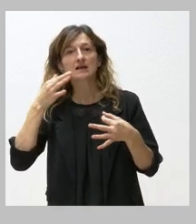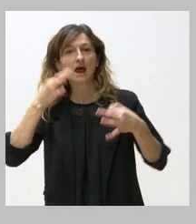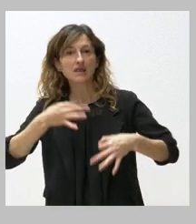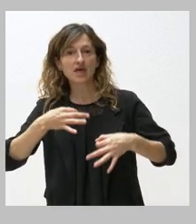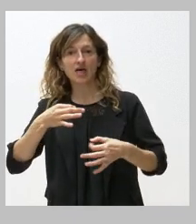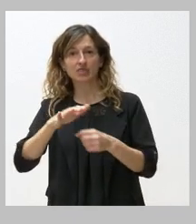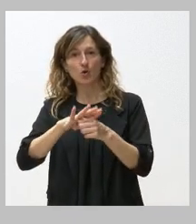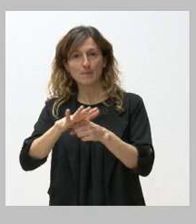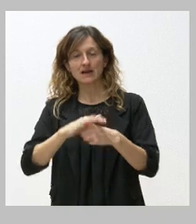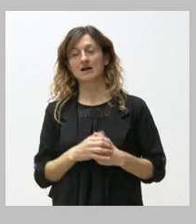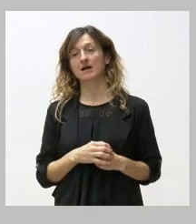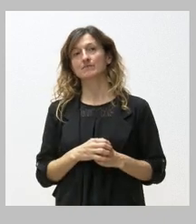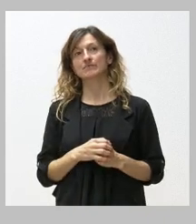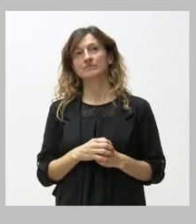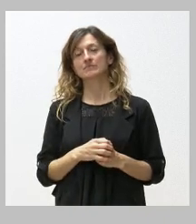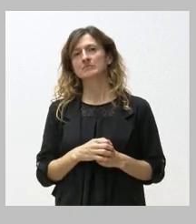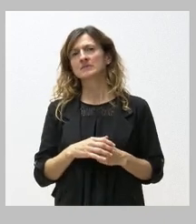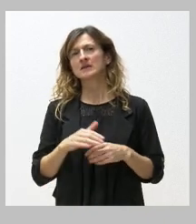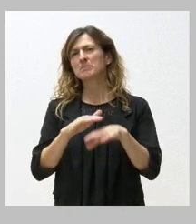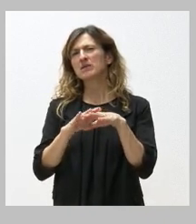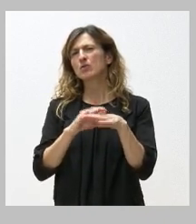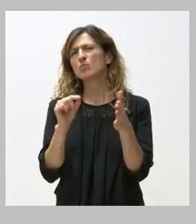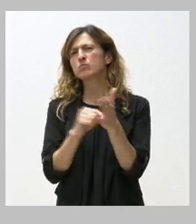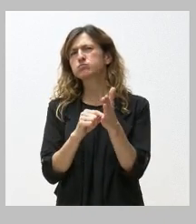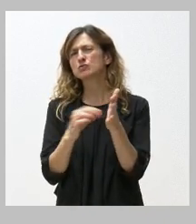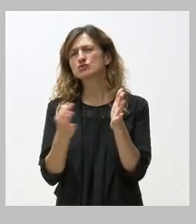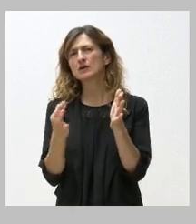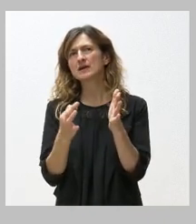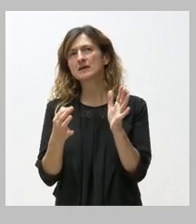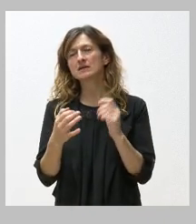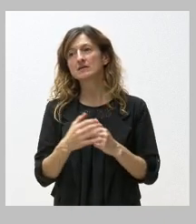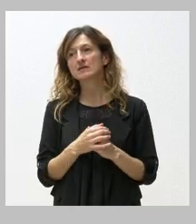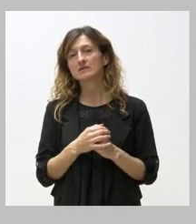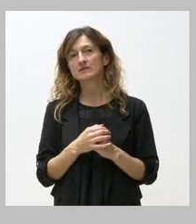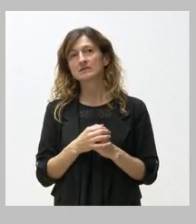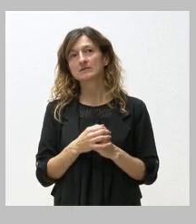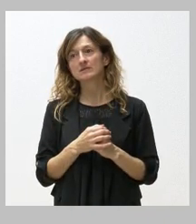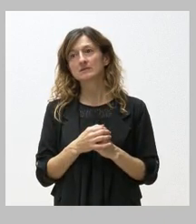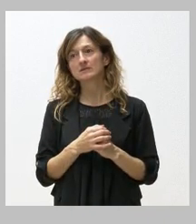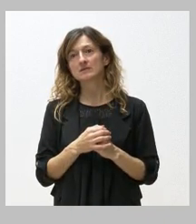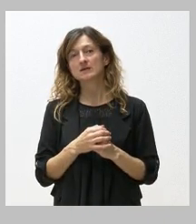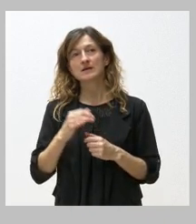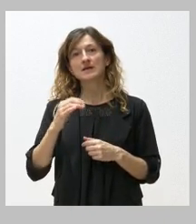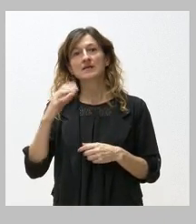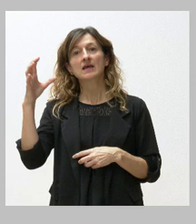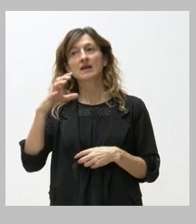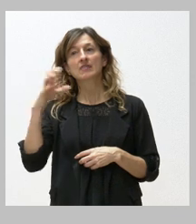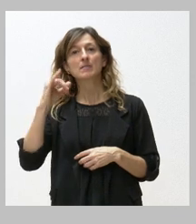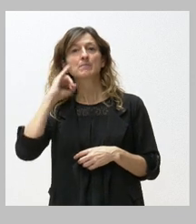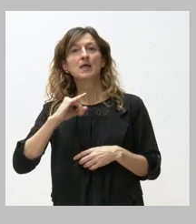ya la última cuestión ¿a qué promesa se refería usted? radioterapia en el Vierto las dos